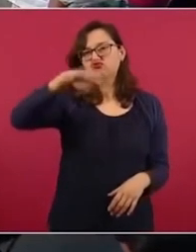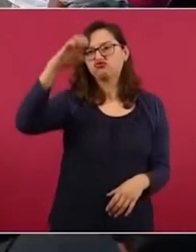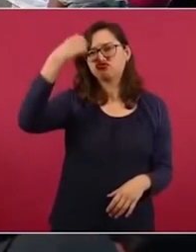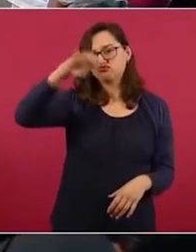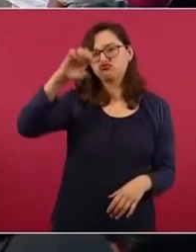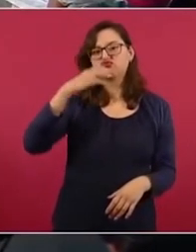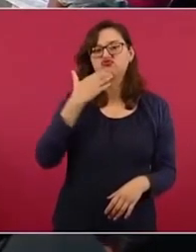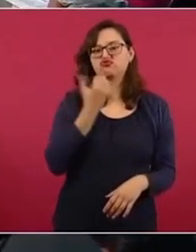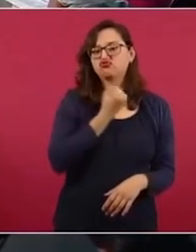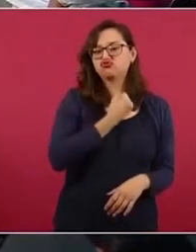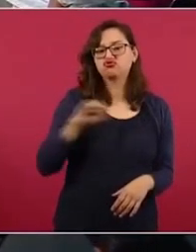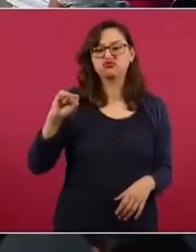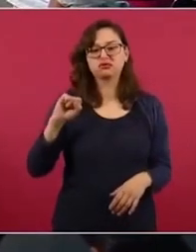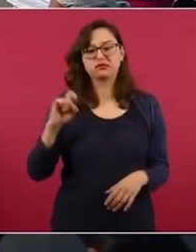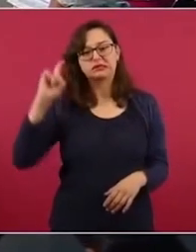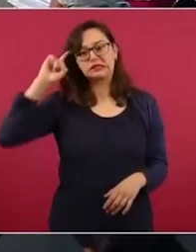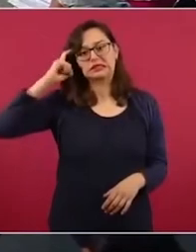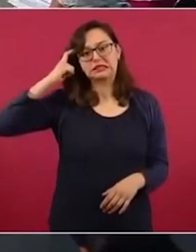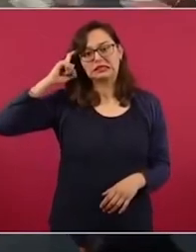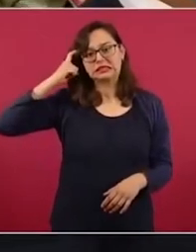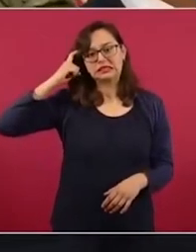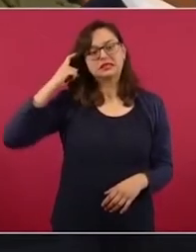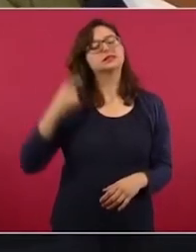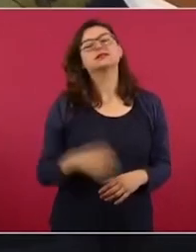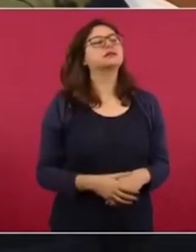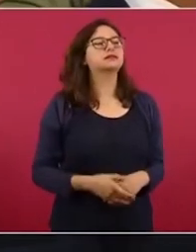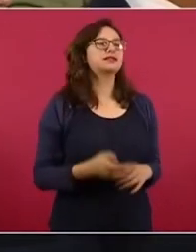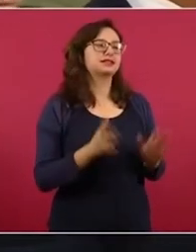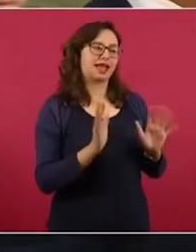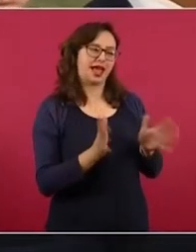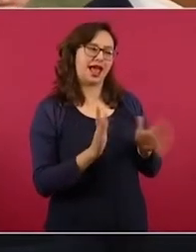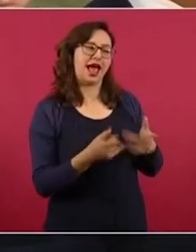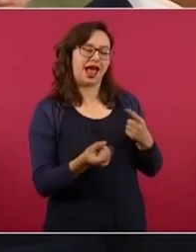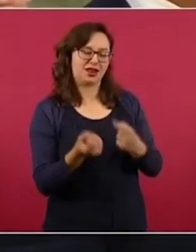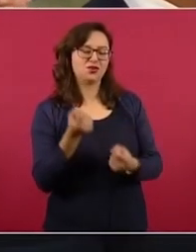Cuando hablo de estos temas. Pero ya lo ha platicado con ellos.